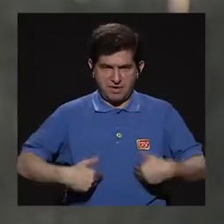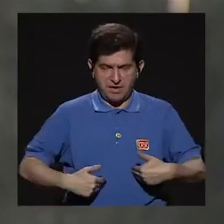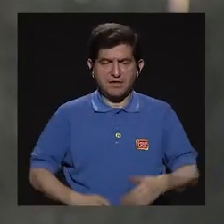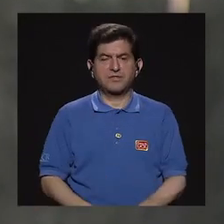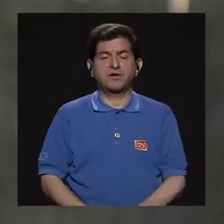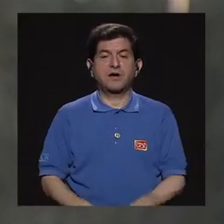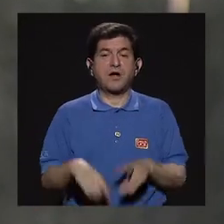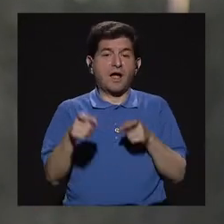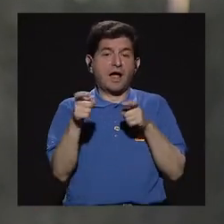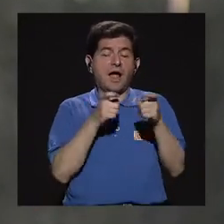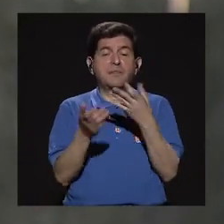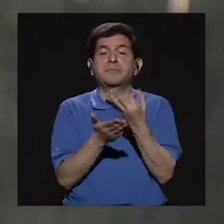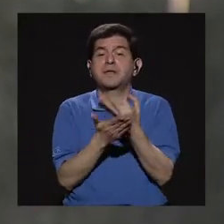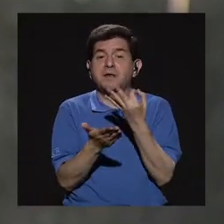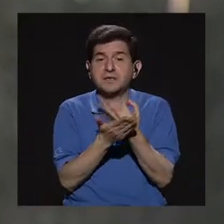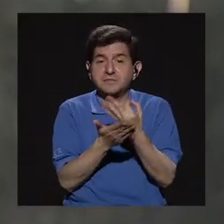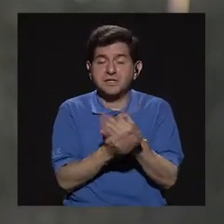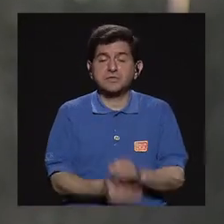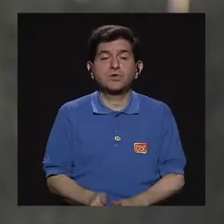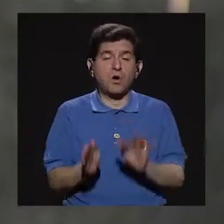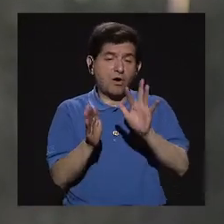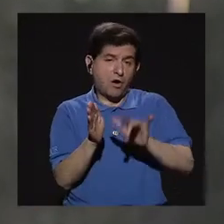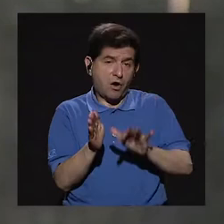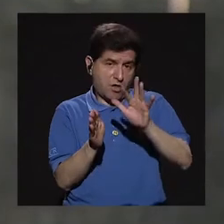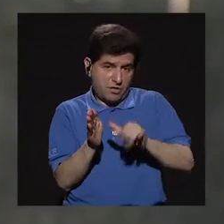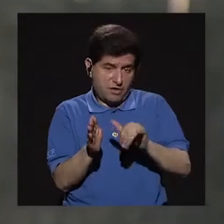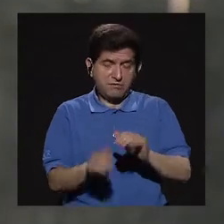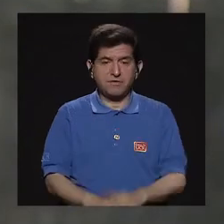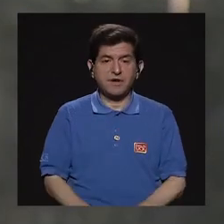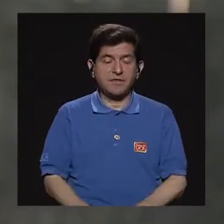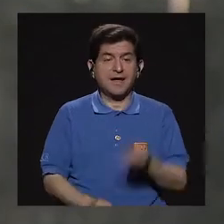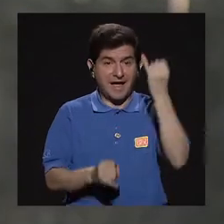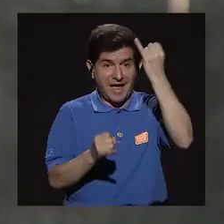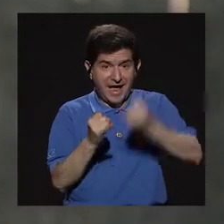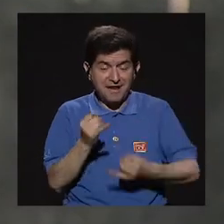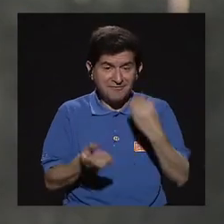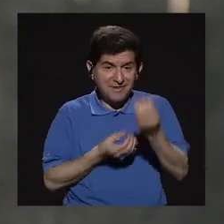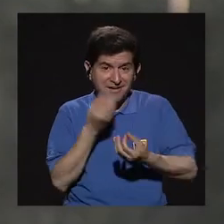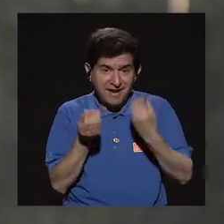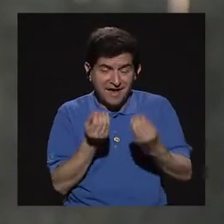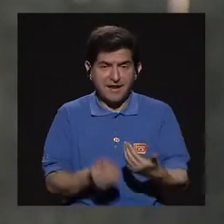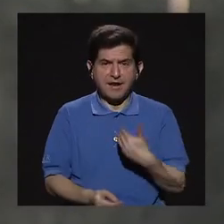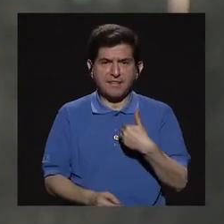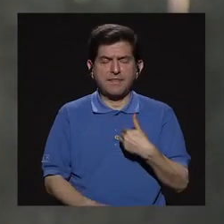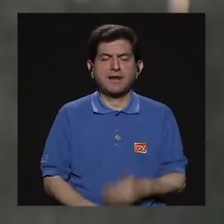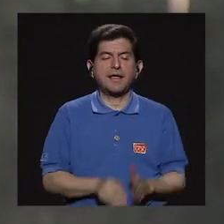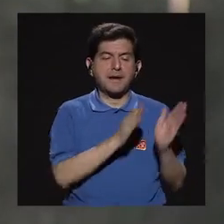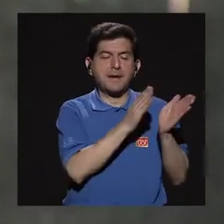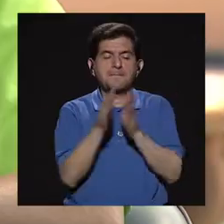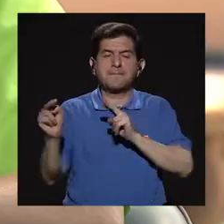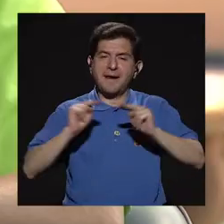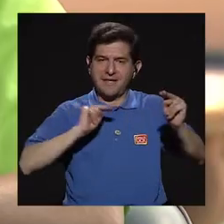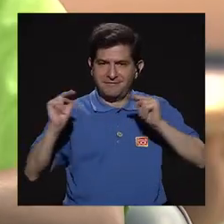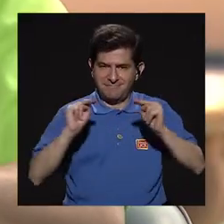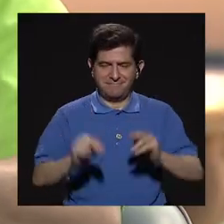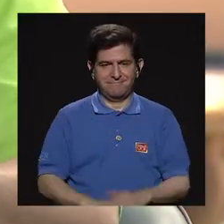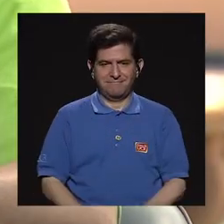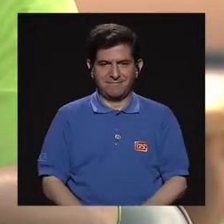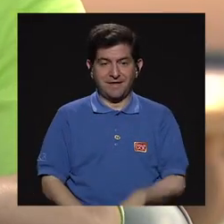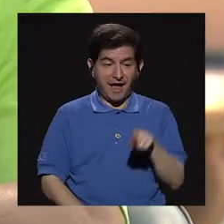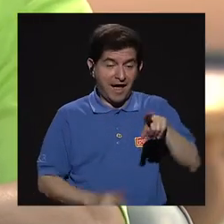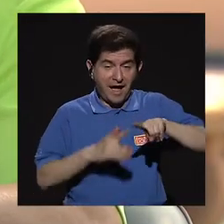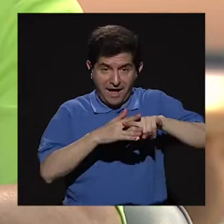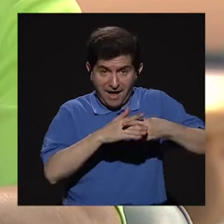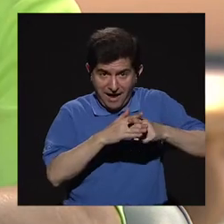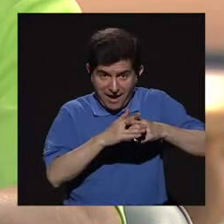la parte de administración financiera y contable. Y ellas, al final, lo que hacen es tener un plan de negocios. Entonces, se les dan